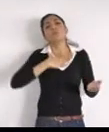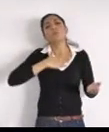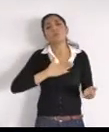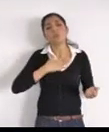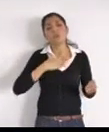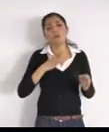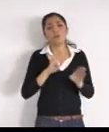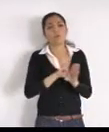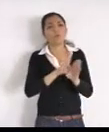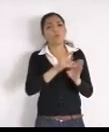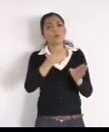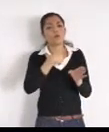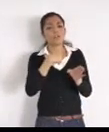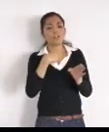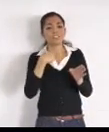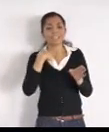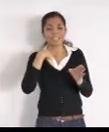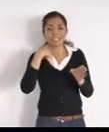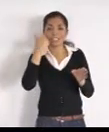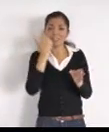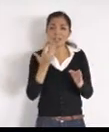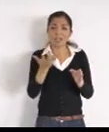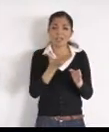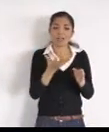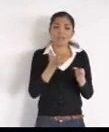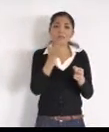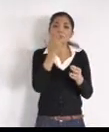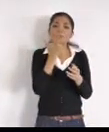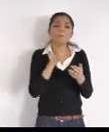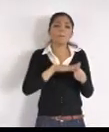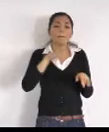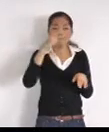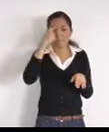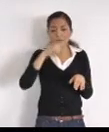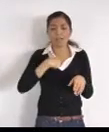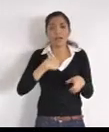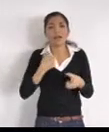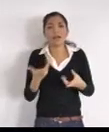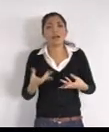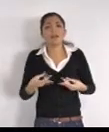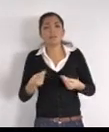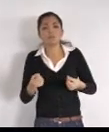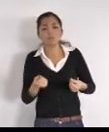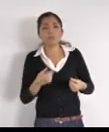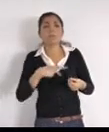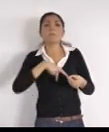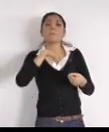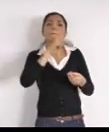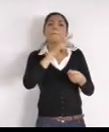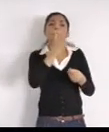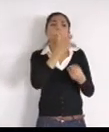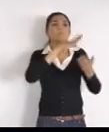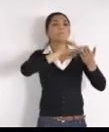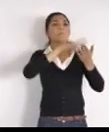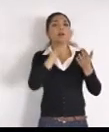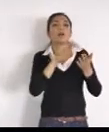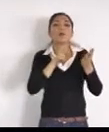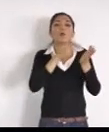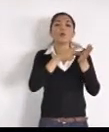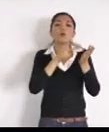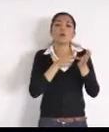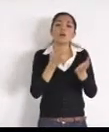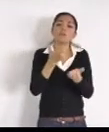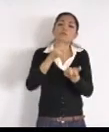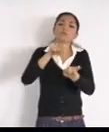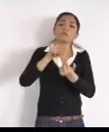para mis gastos, pero ustedes quieren sacar, cuatro veces, más, de lo que yo sacaría, ahora entiendo, por qué, hay tantos